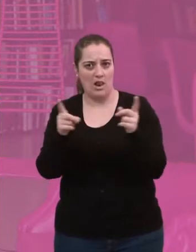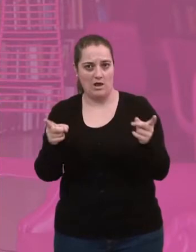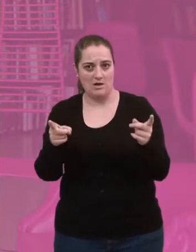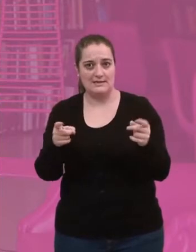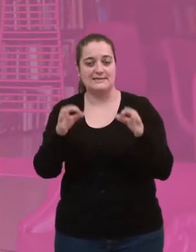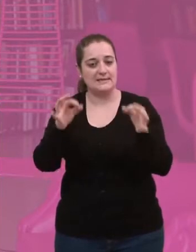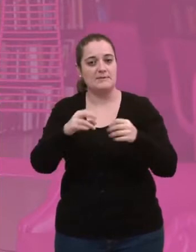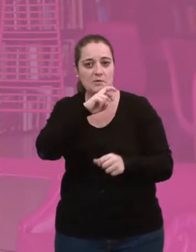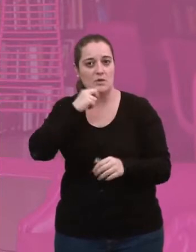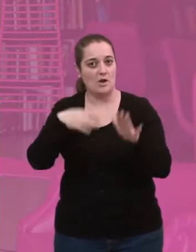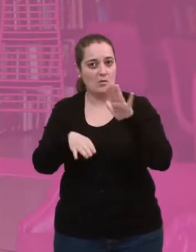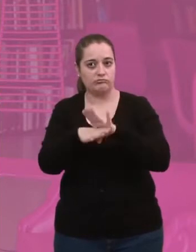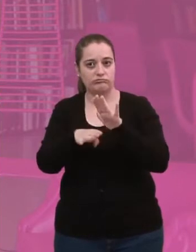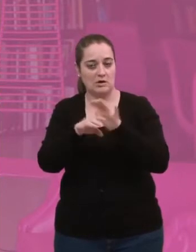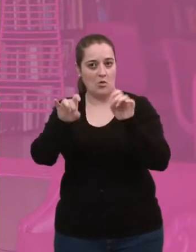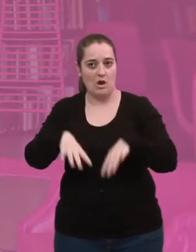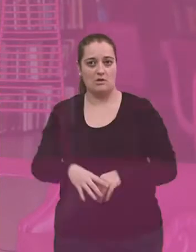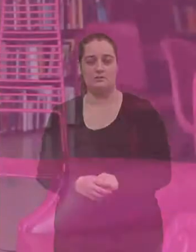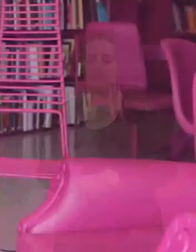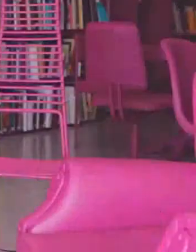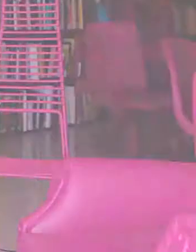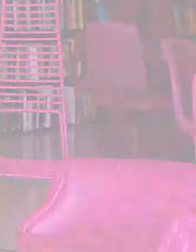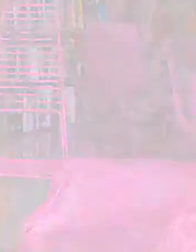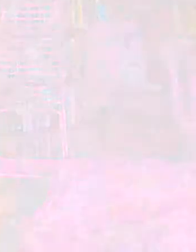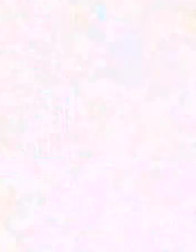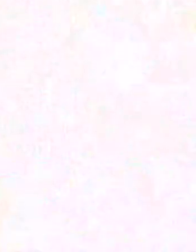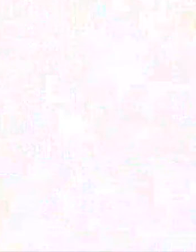sobre algo acolchado y que siempre permaneciera igual.